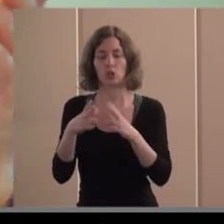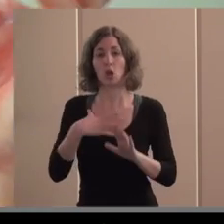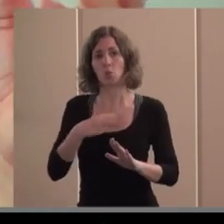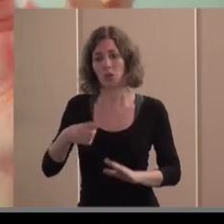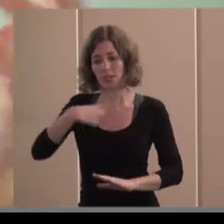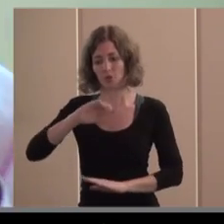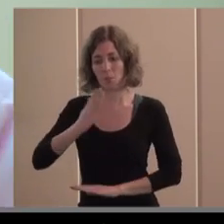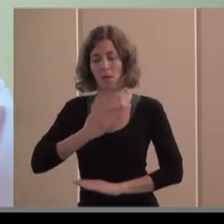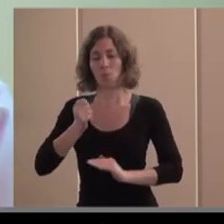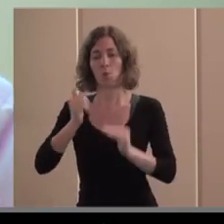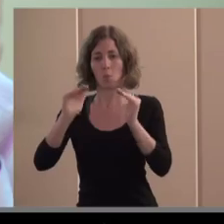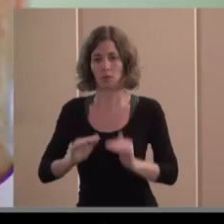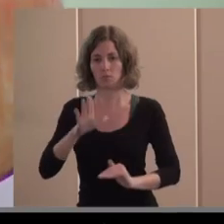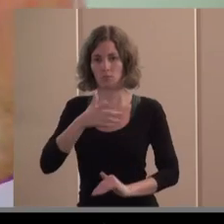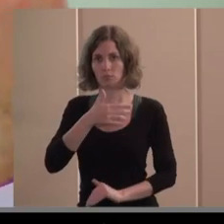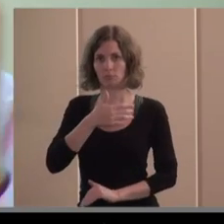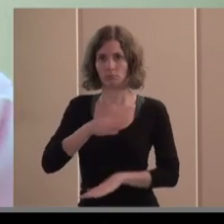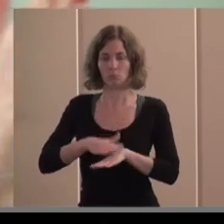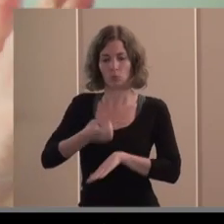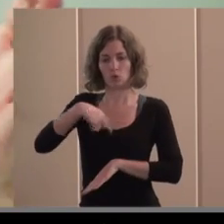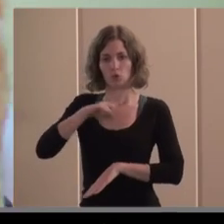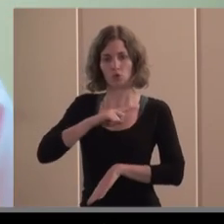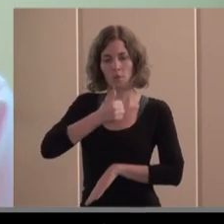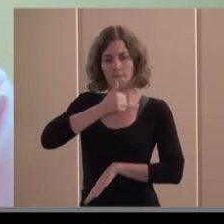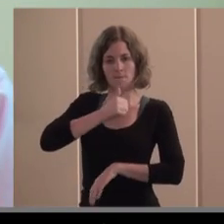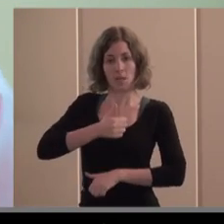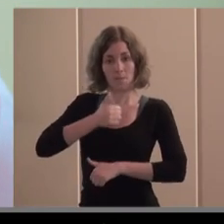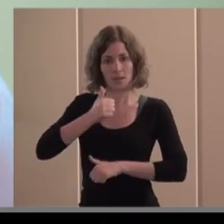o sea tenemos más capacidad de resistencia pero nos afecta